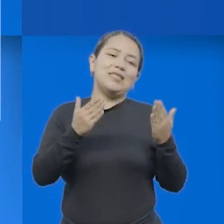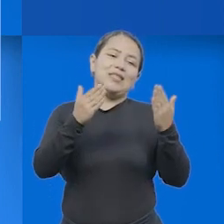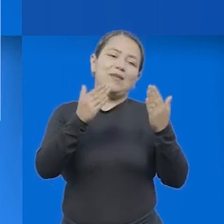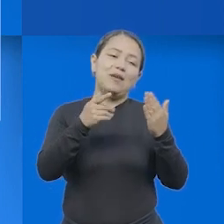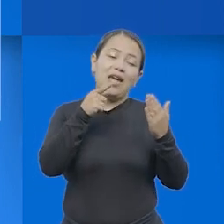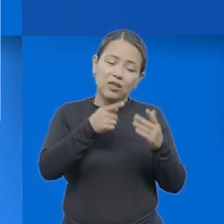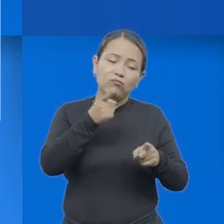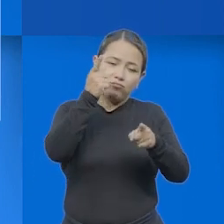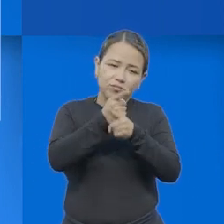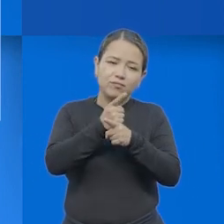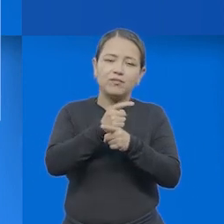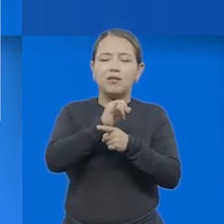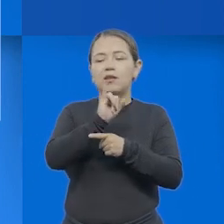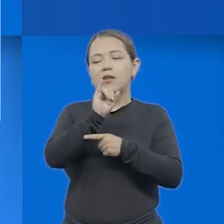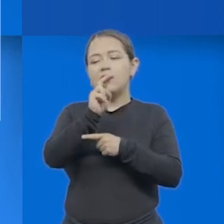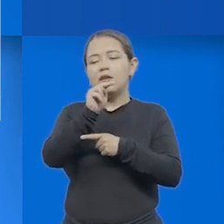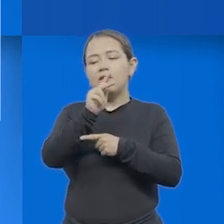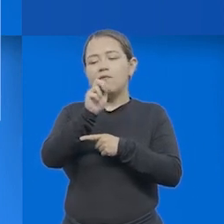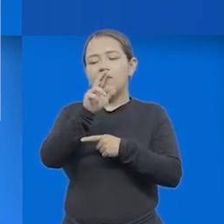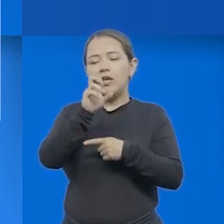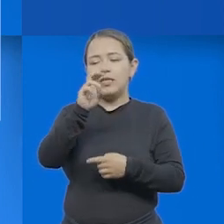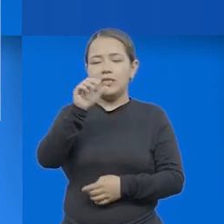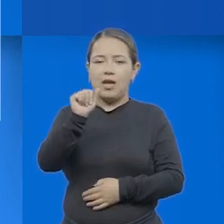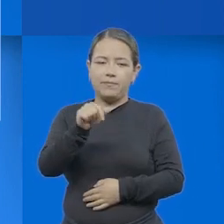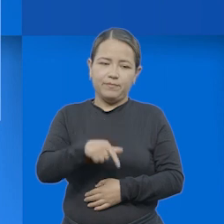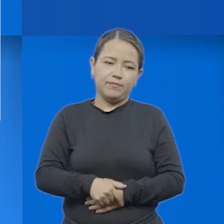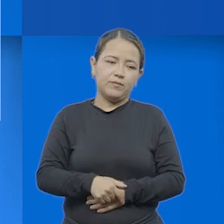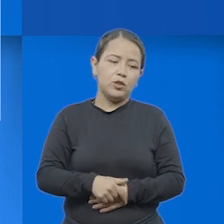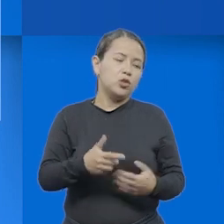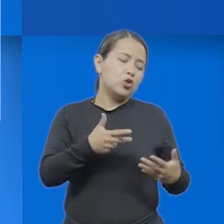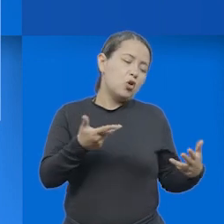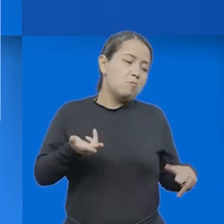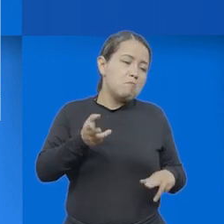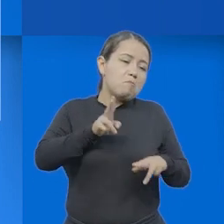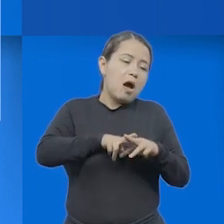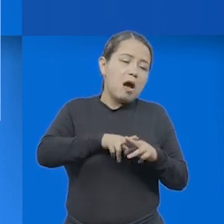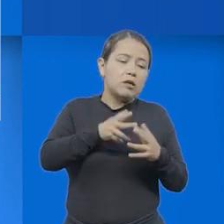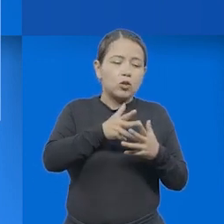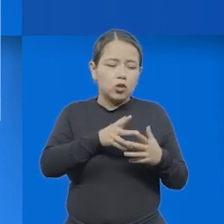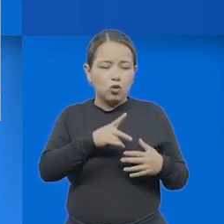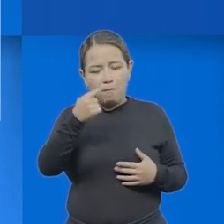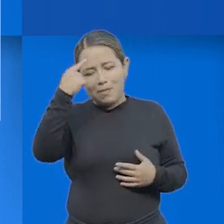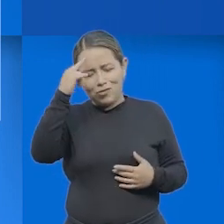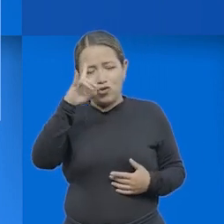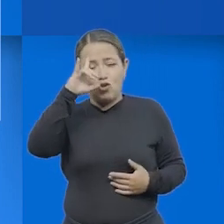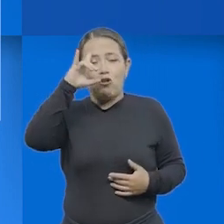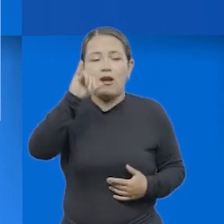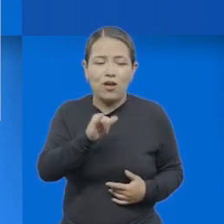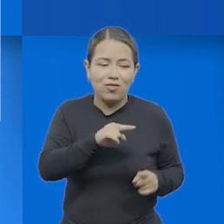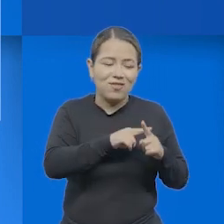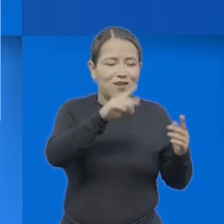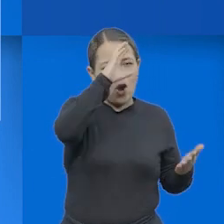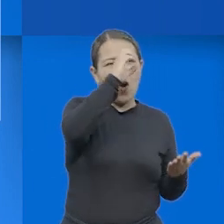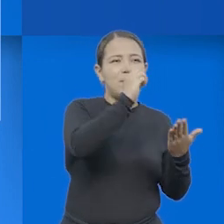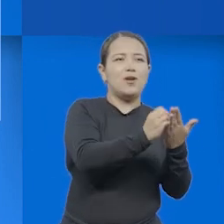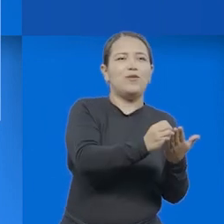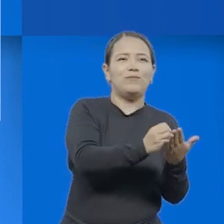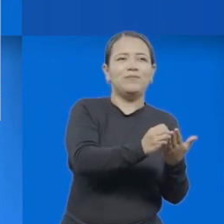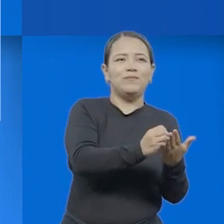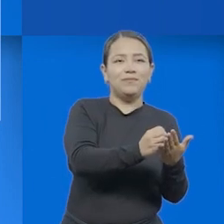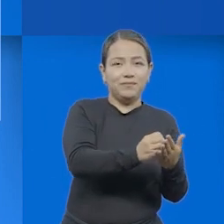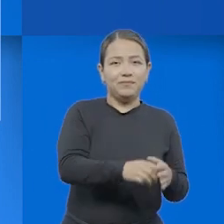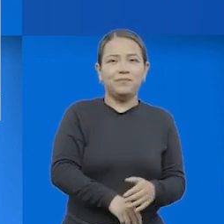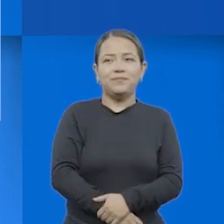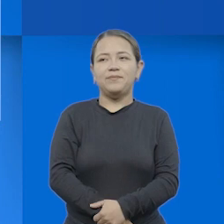efectivamente sería una inferencia. Lo que yo pueda agregar allí, por lo que pensé, por lo que creo, ya eso se convierte en una opinión.